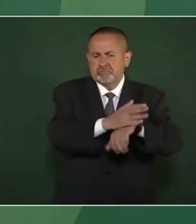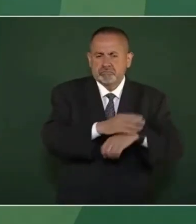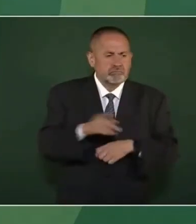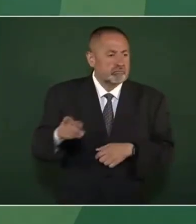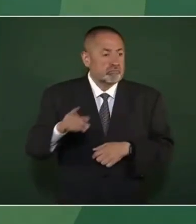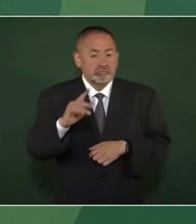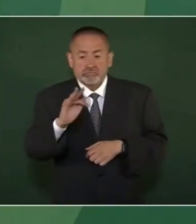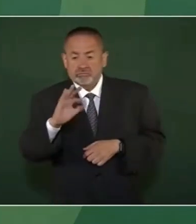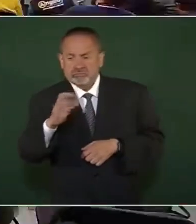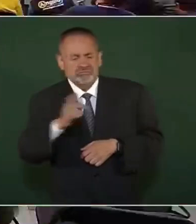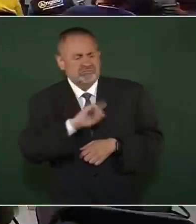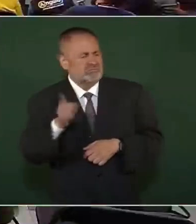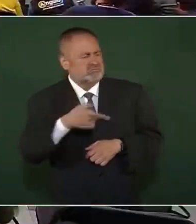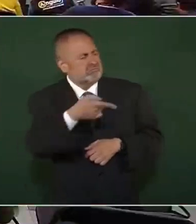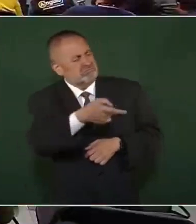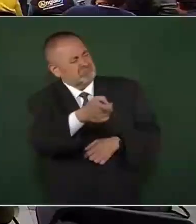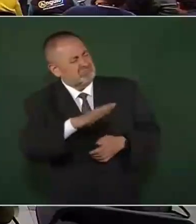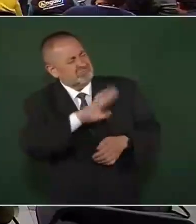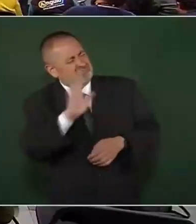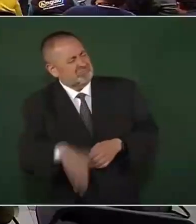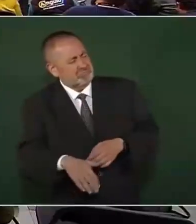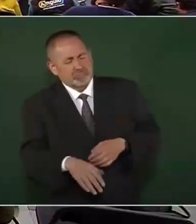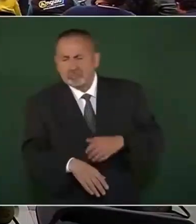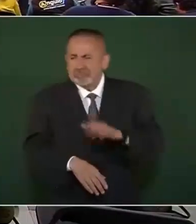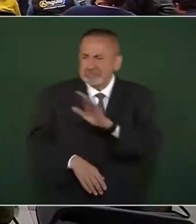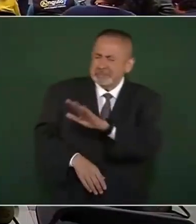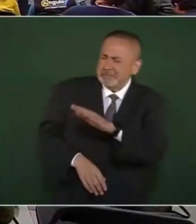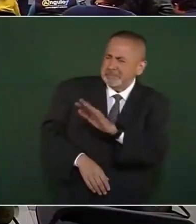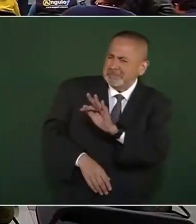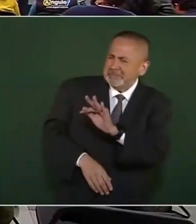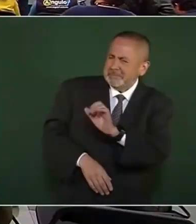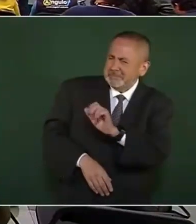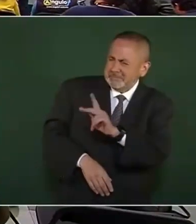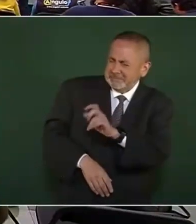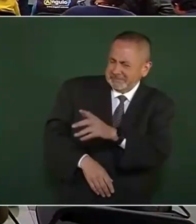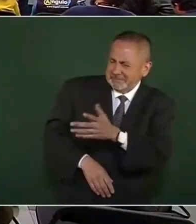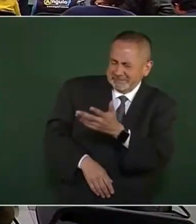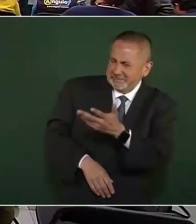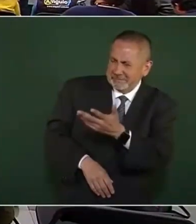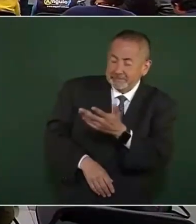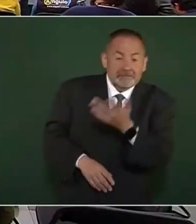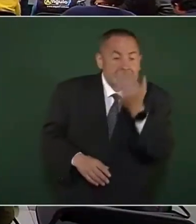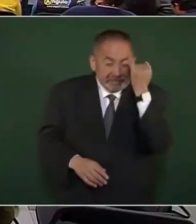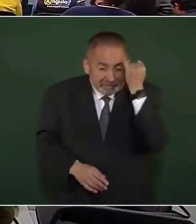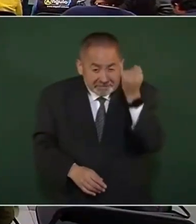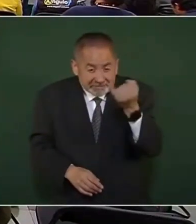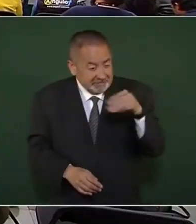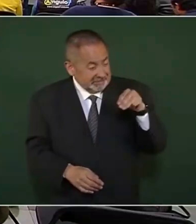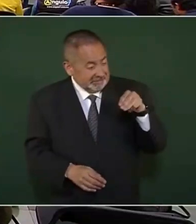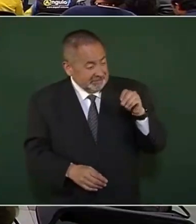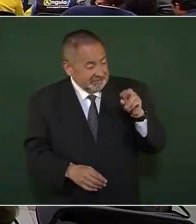eliminarlo. Y dice Moreira, Felipe, fíjense para que Moreira